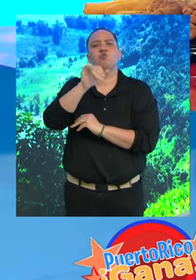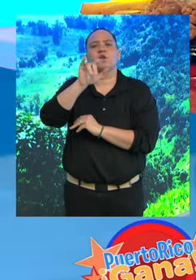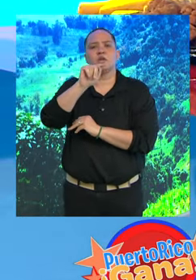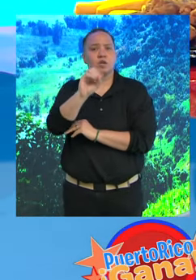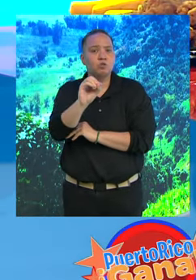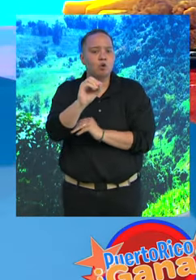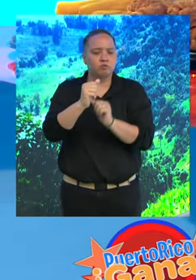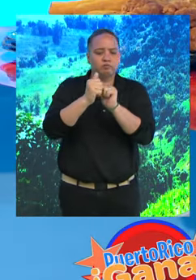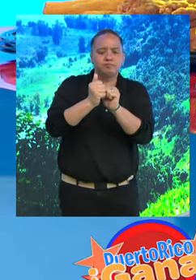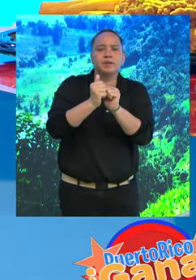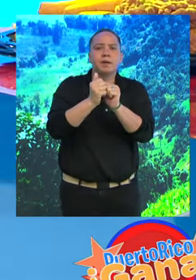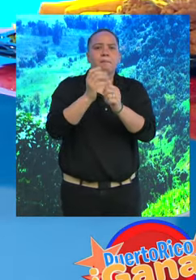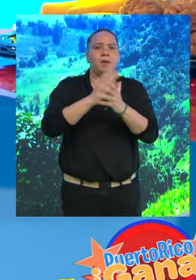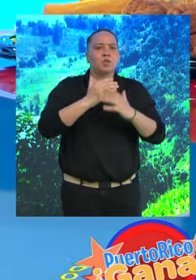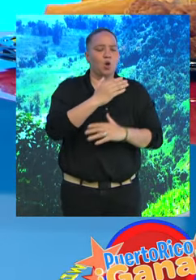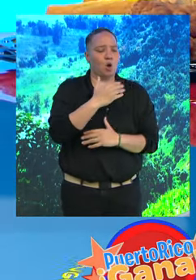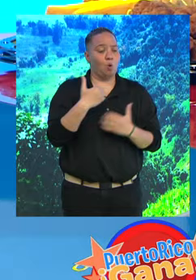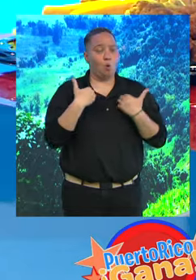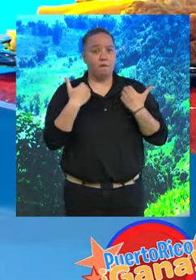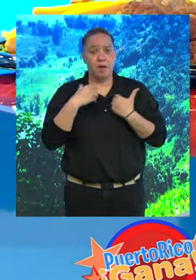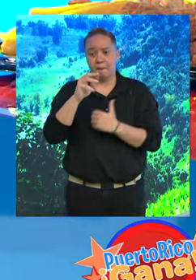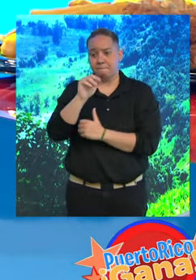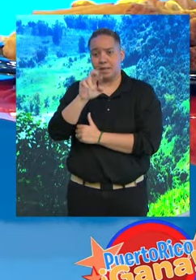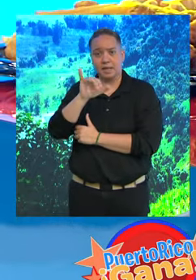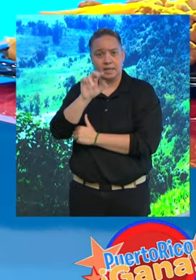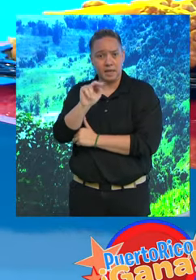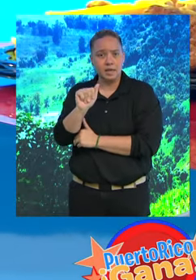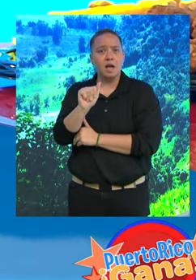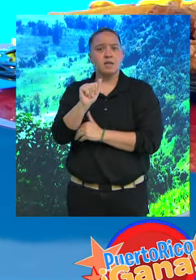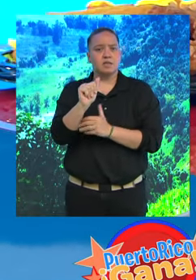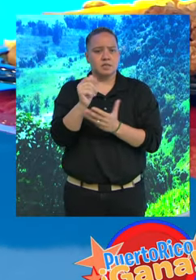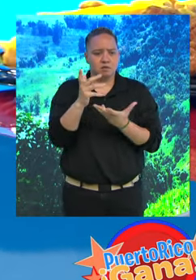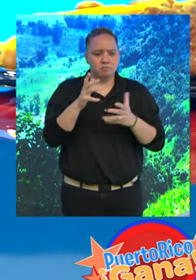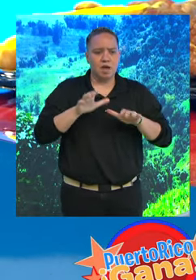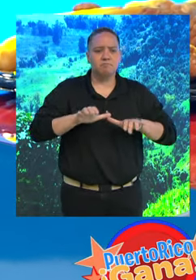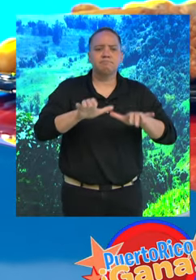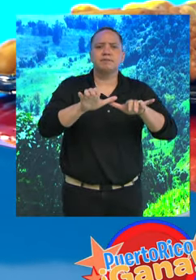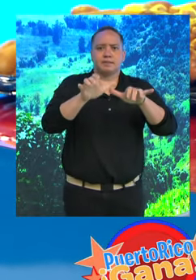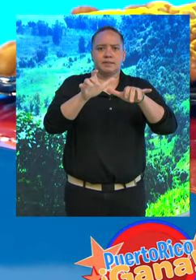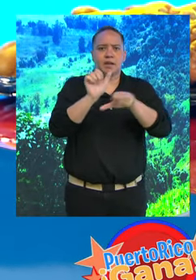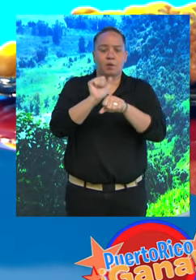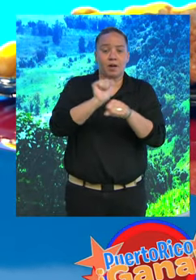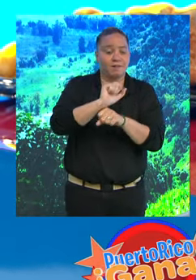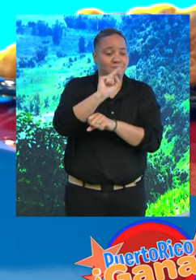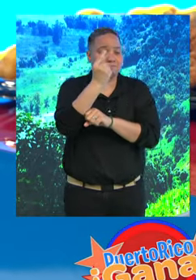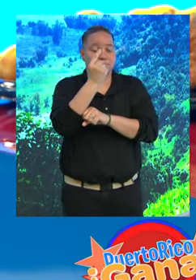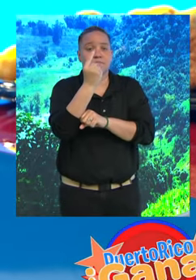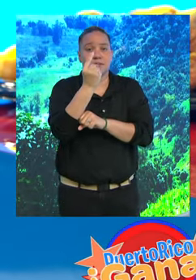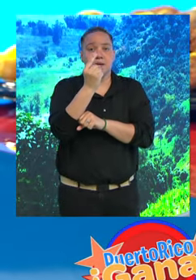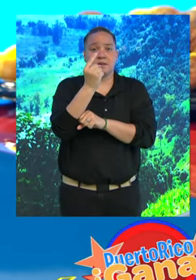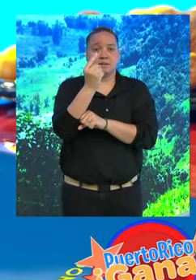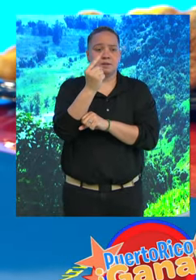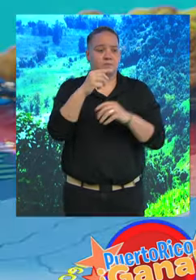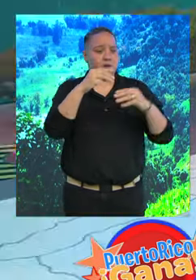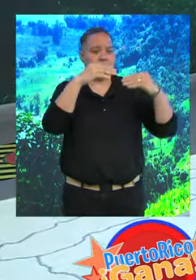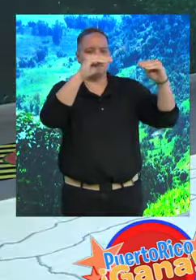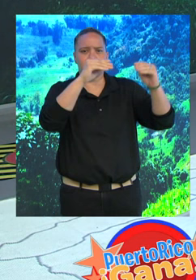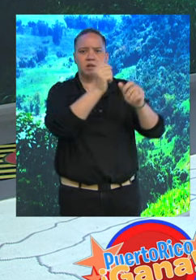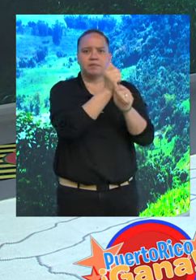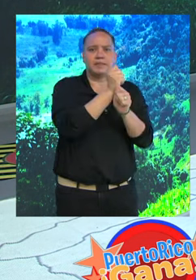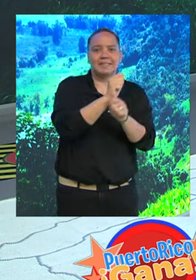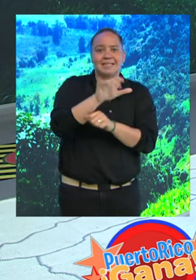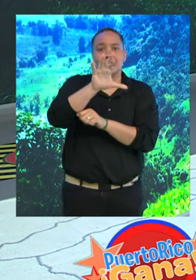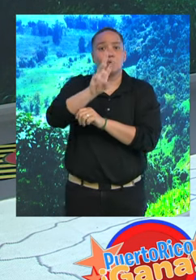parte de los jóvenes. Marina, quien es la que está corriendo la pescadería. Una pescadería, fue la primera pescadería en el malecón de Nahuabo, 56